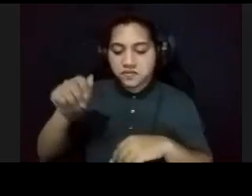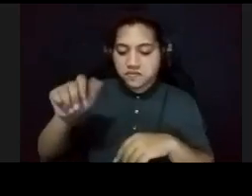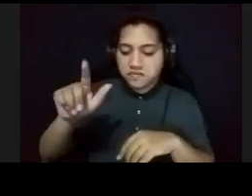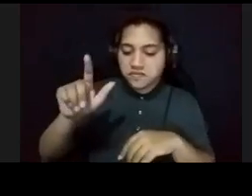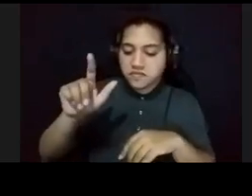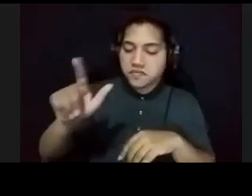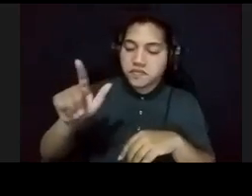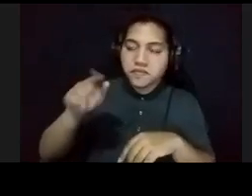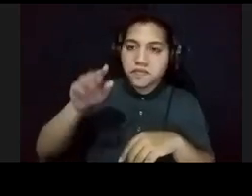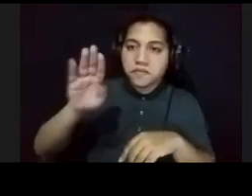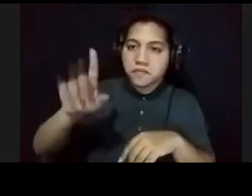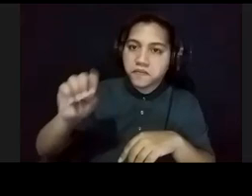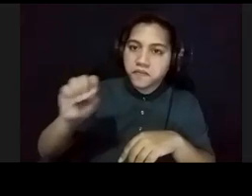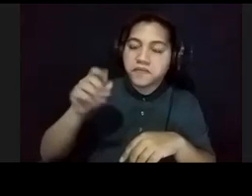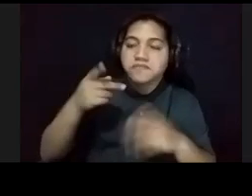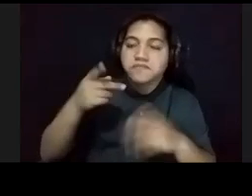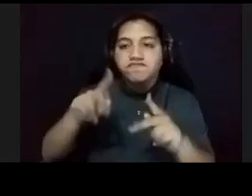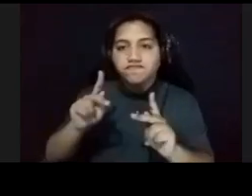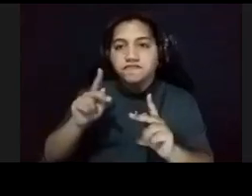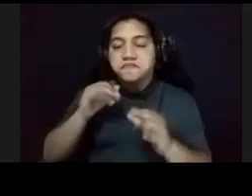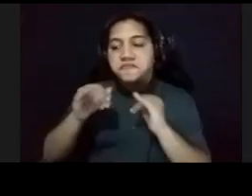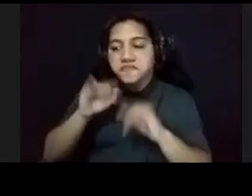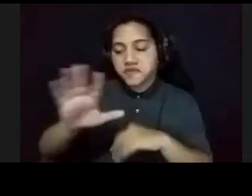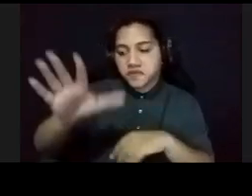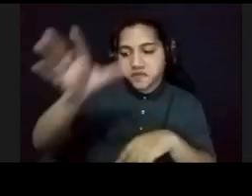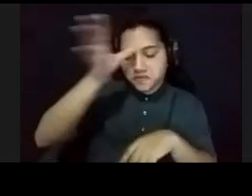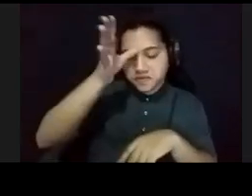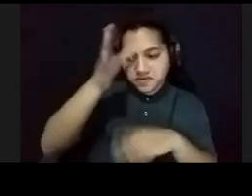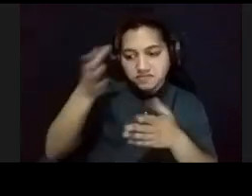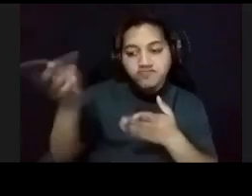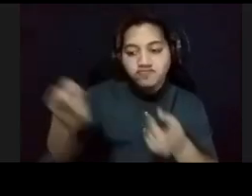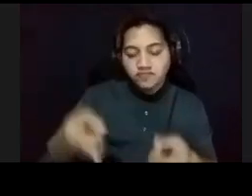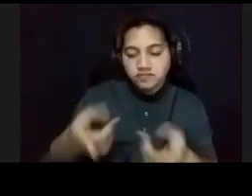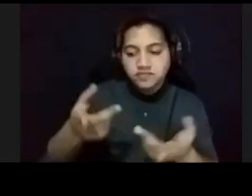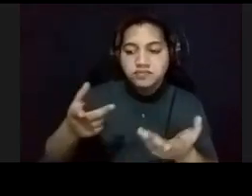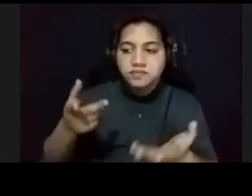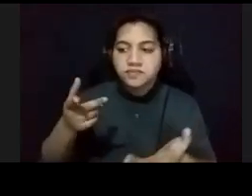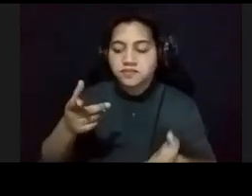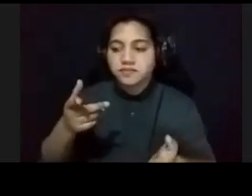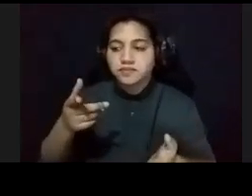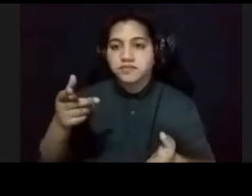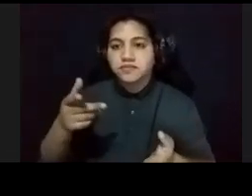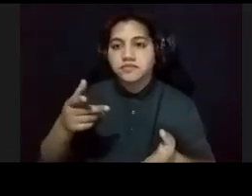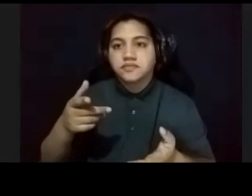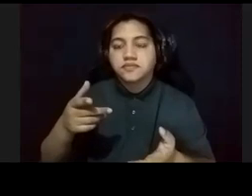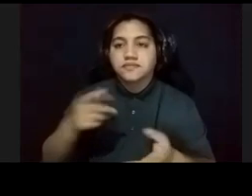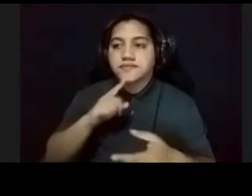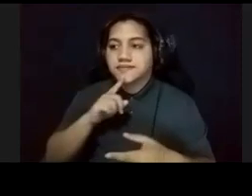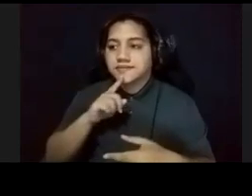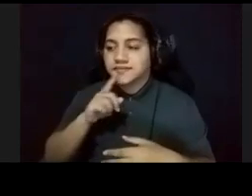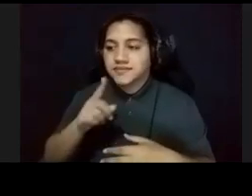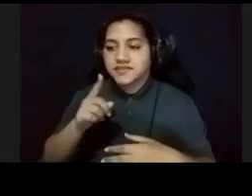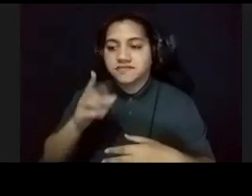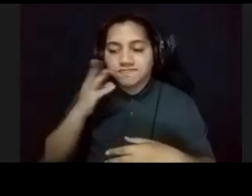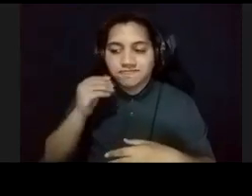comenta entrevistar a, a su papá, a y él estuvo presente, y, realmente, fue una experiencia